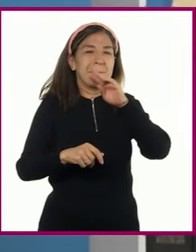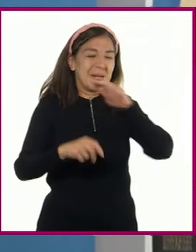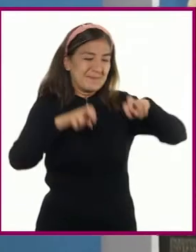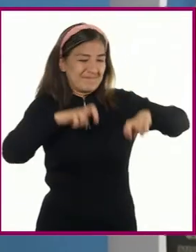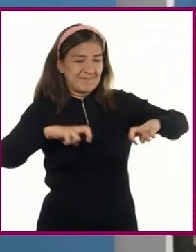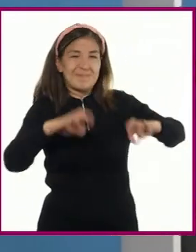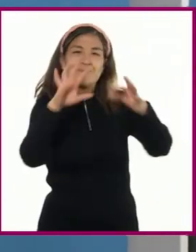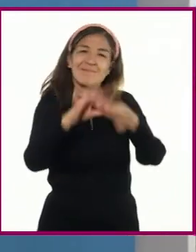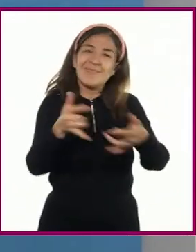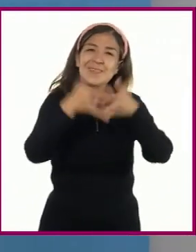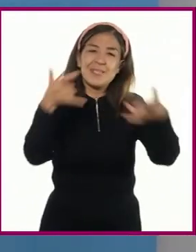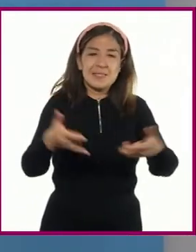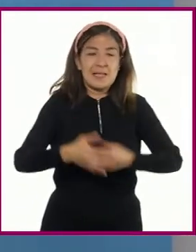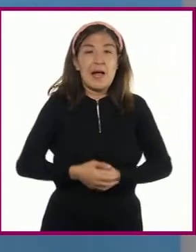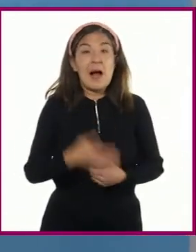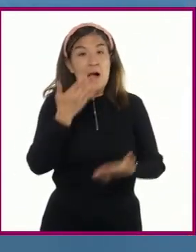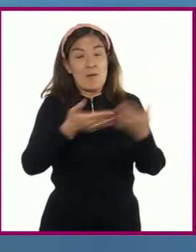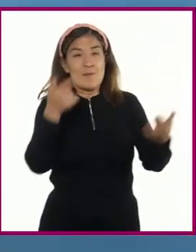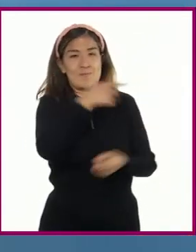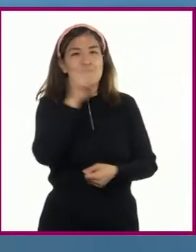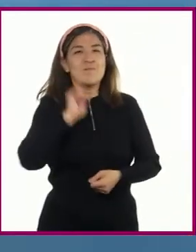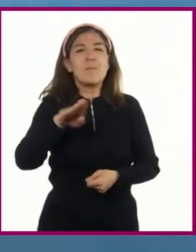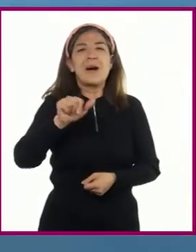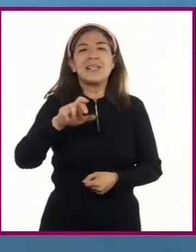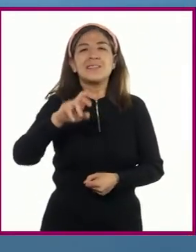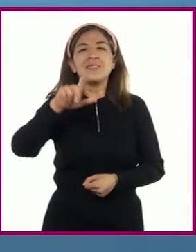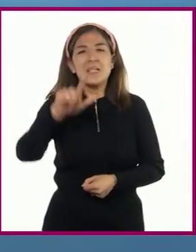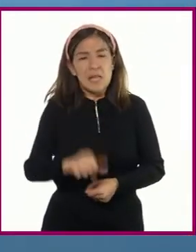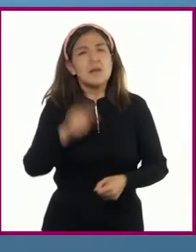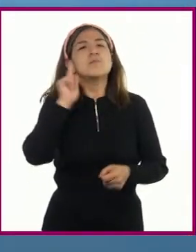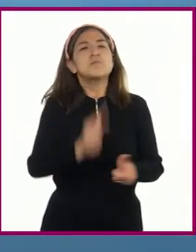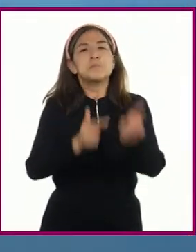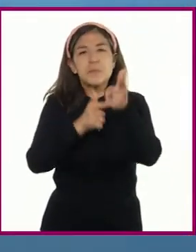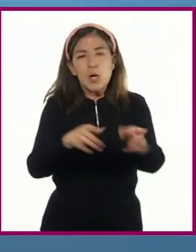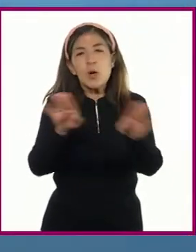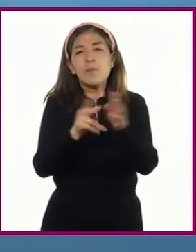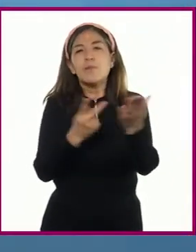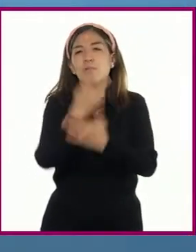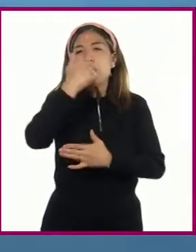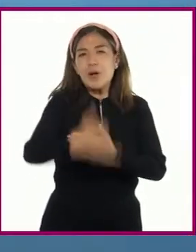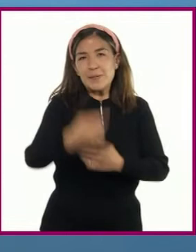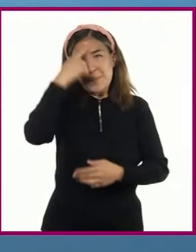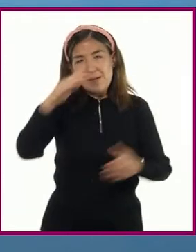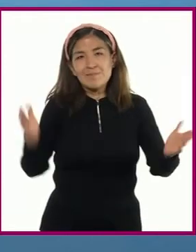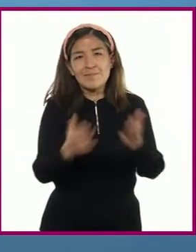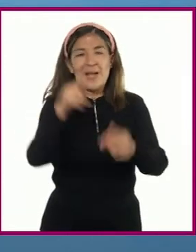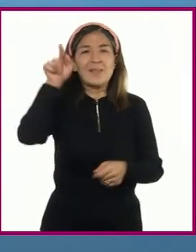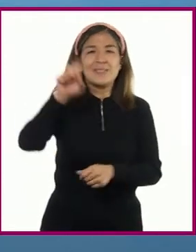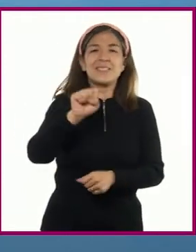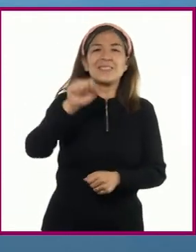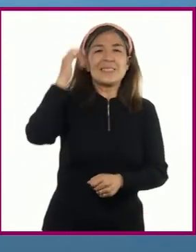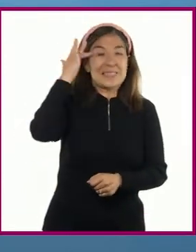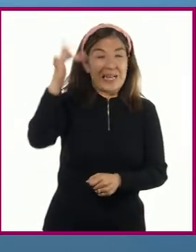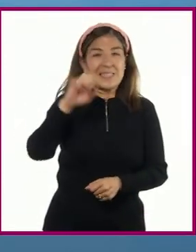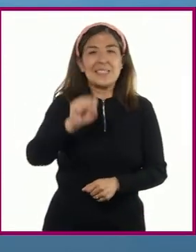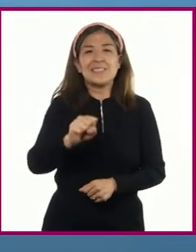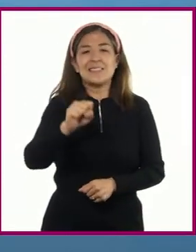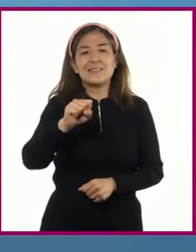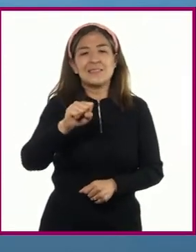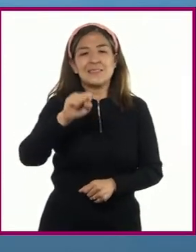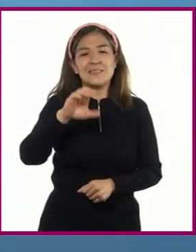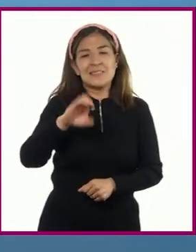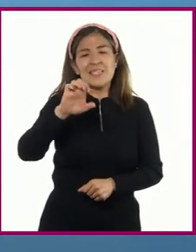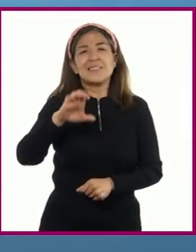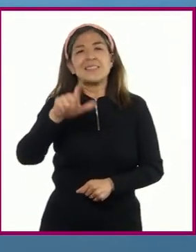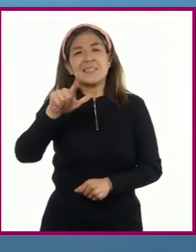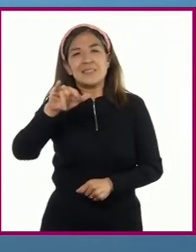Actualmente, Marisela participa de manera activa en la implementación de proyectos productivos en Santa Cecilia, entre los límites